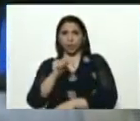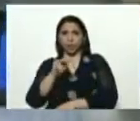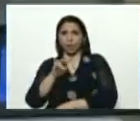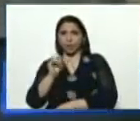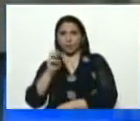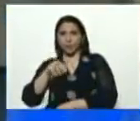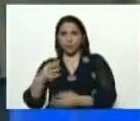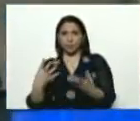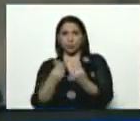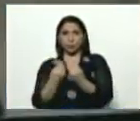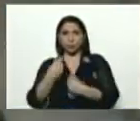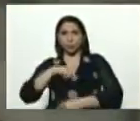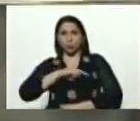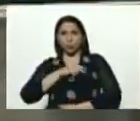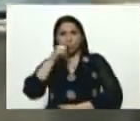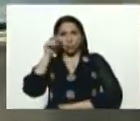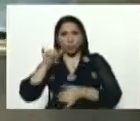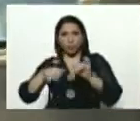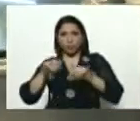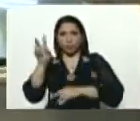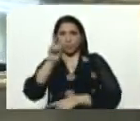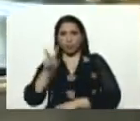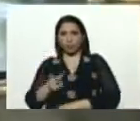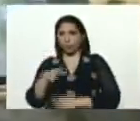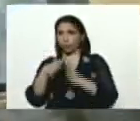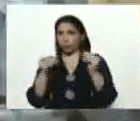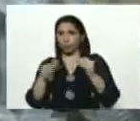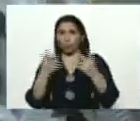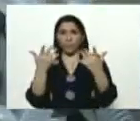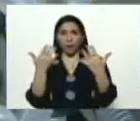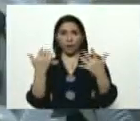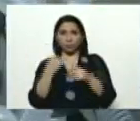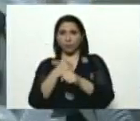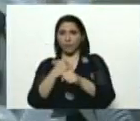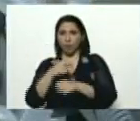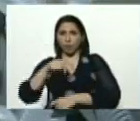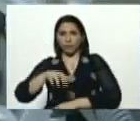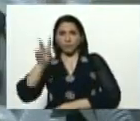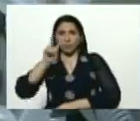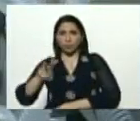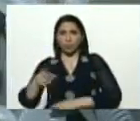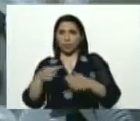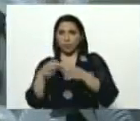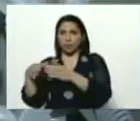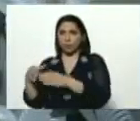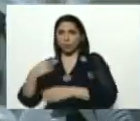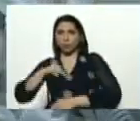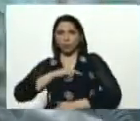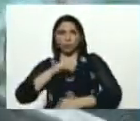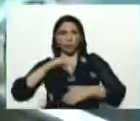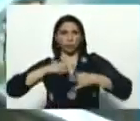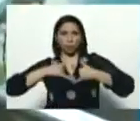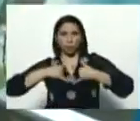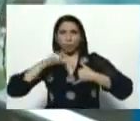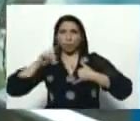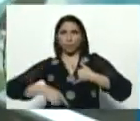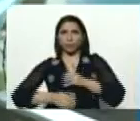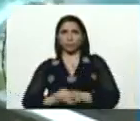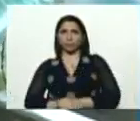ingenieros, todos venezolanos, con mano de obra nuestra, con equipos nuestros y con